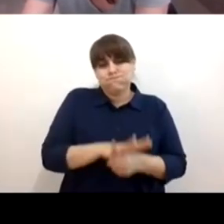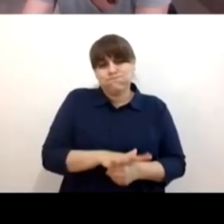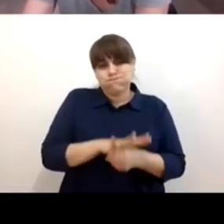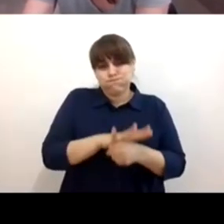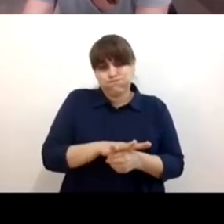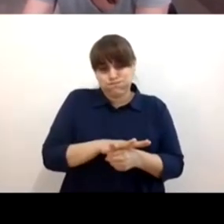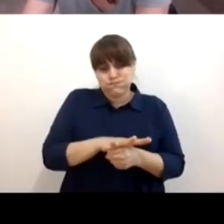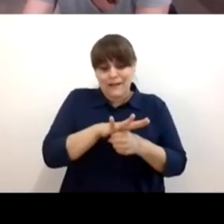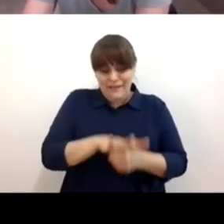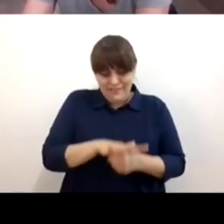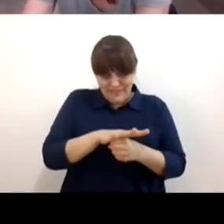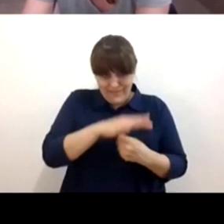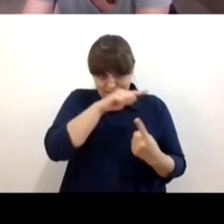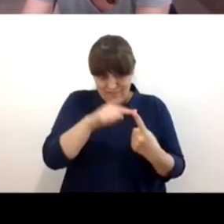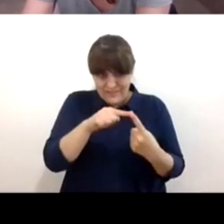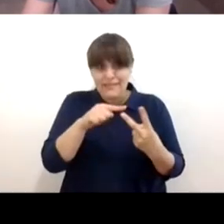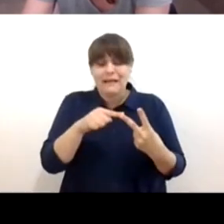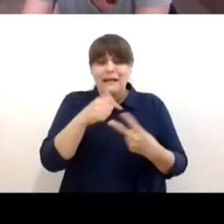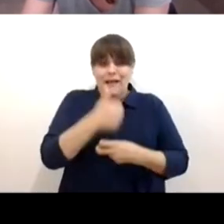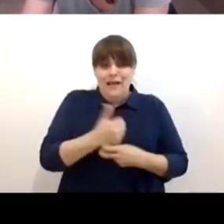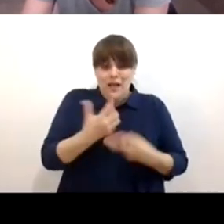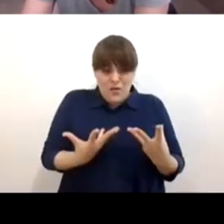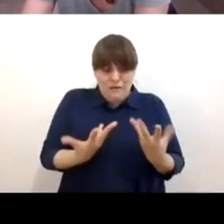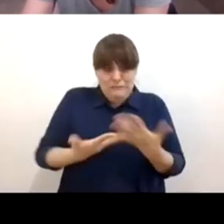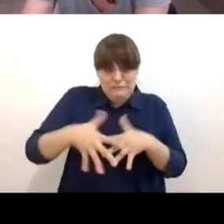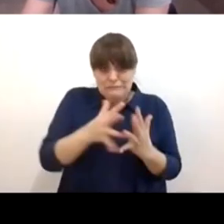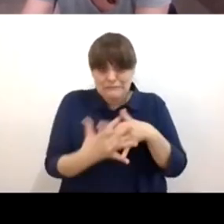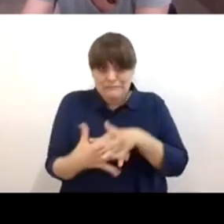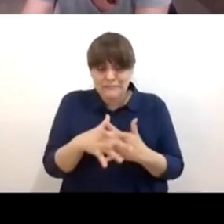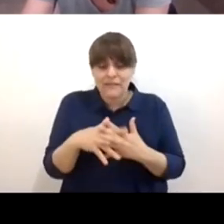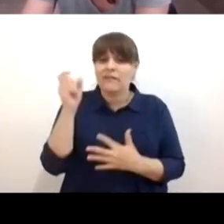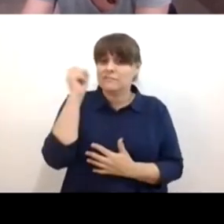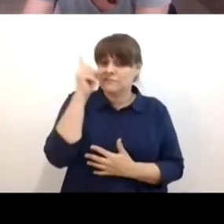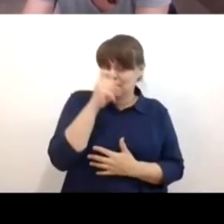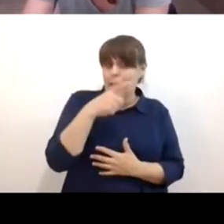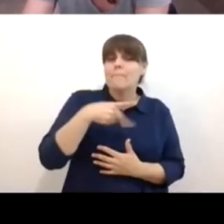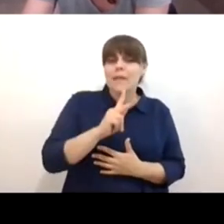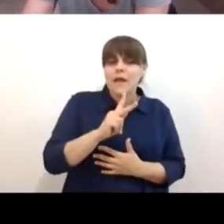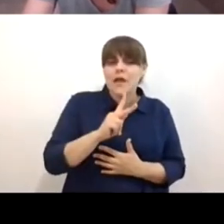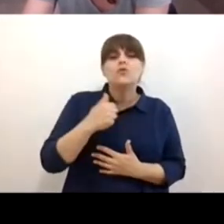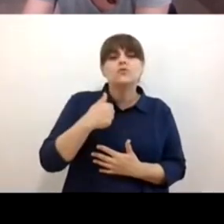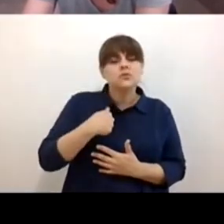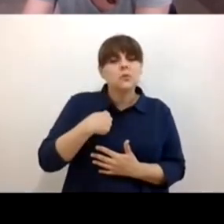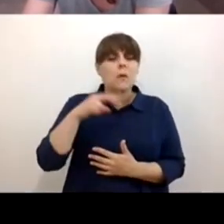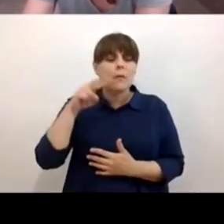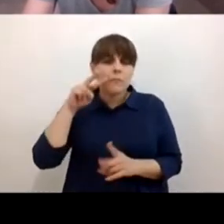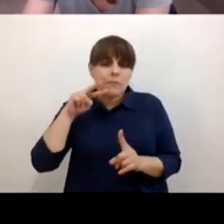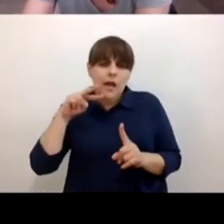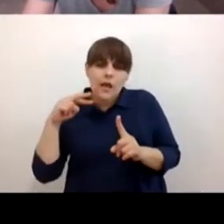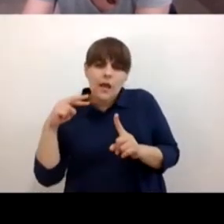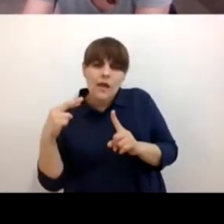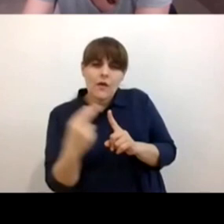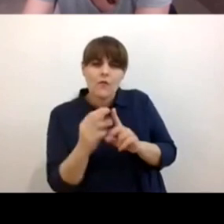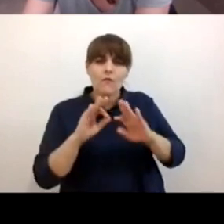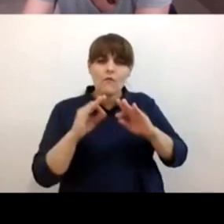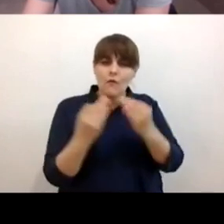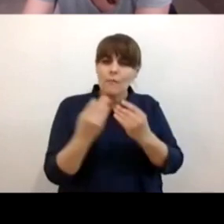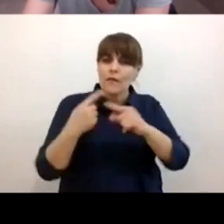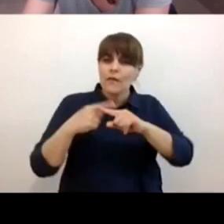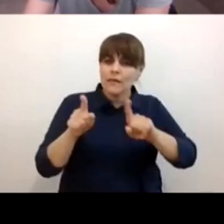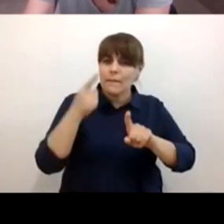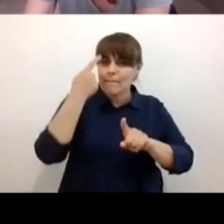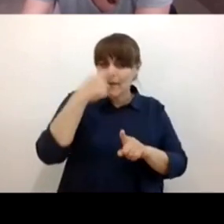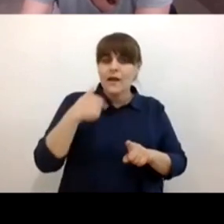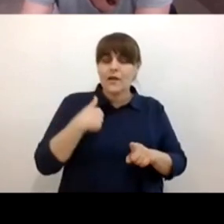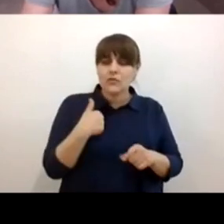sacar una nueva habilidad pero si podemos empezar a gestionar unas maneras diferentes de nuestros procesos